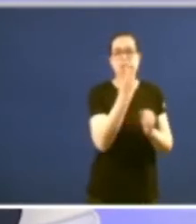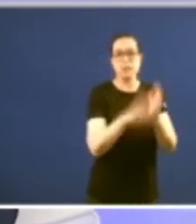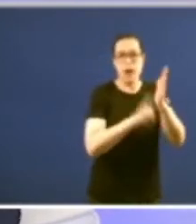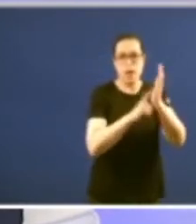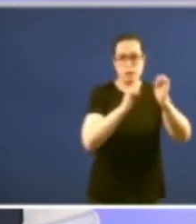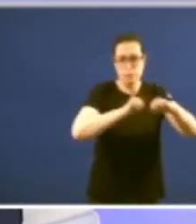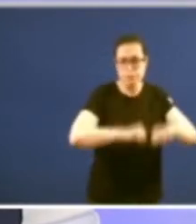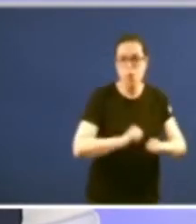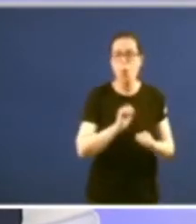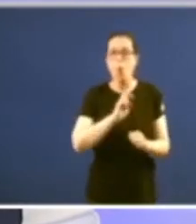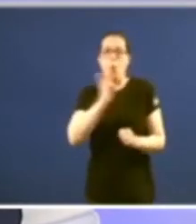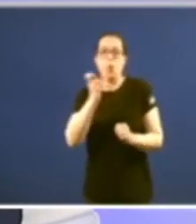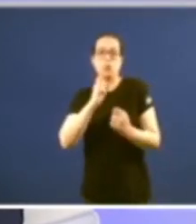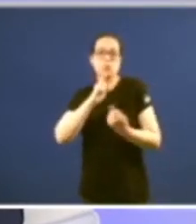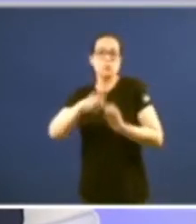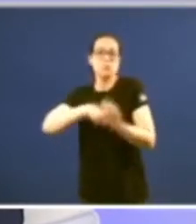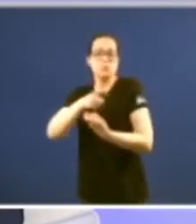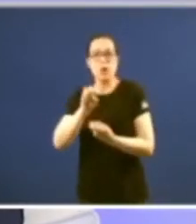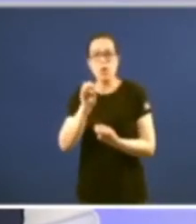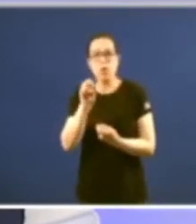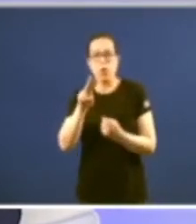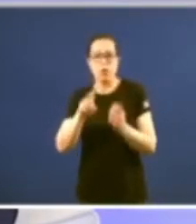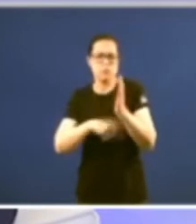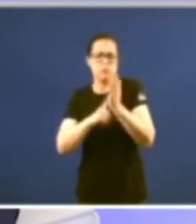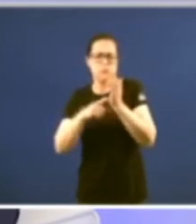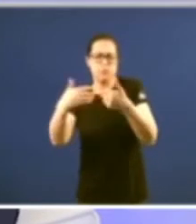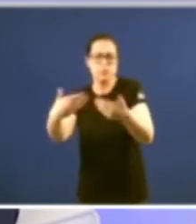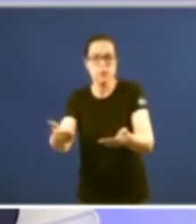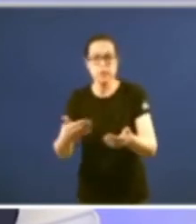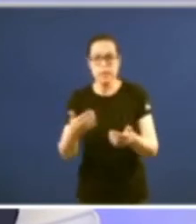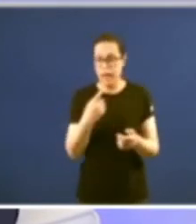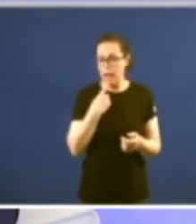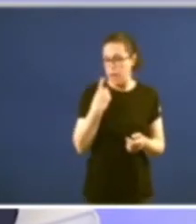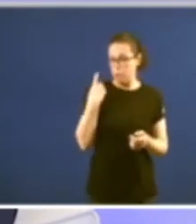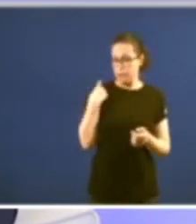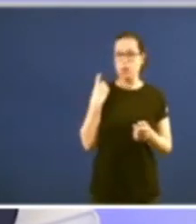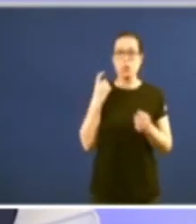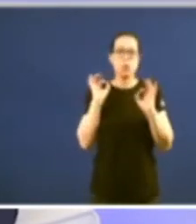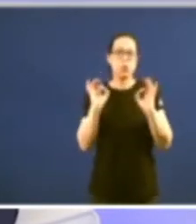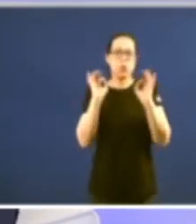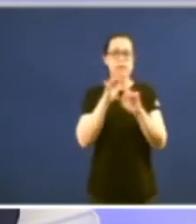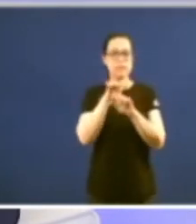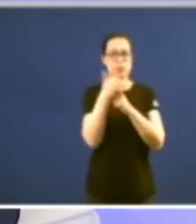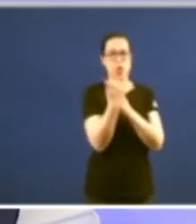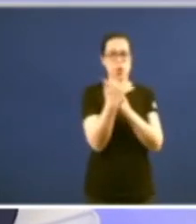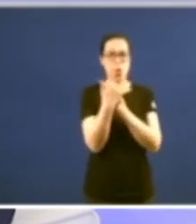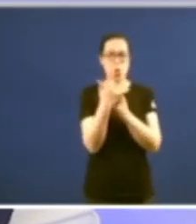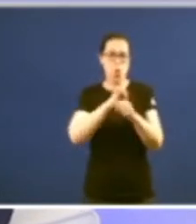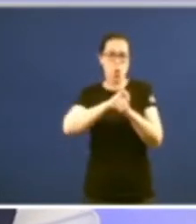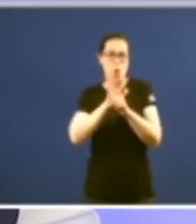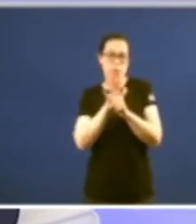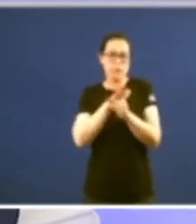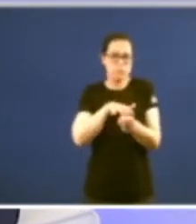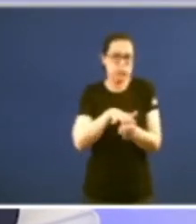aprobamos en moi poucas o 2020 porque eu disolver o Parlamento con situacións esto peculiares como consecuencia do COVID pero este ano